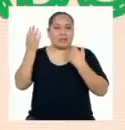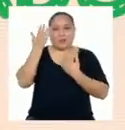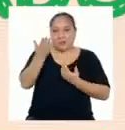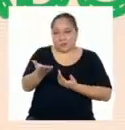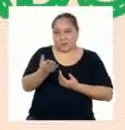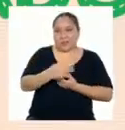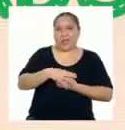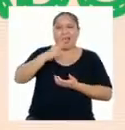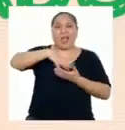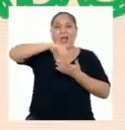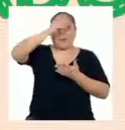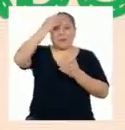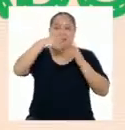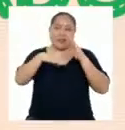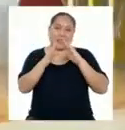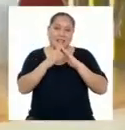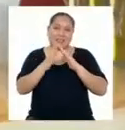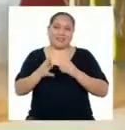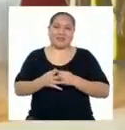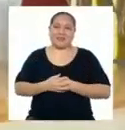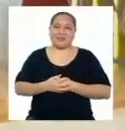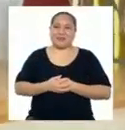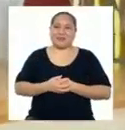con... ¡Aprendo en Casa!